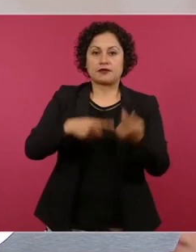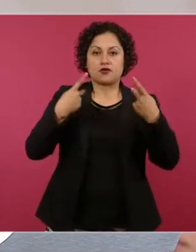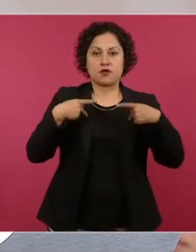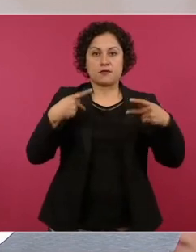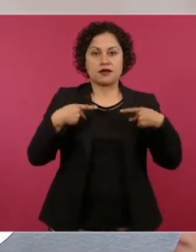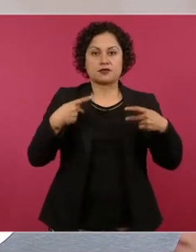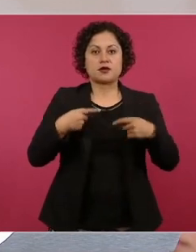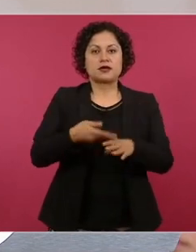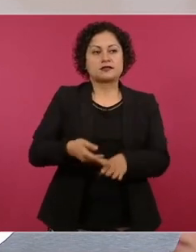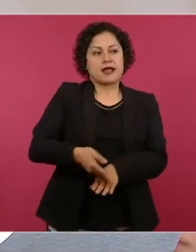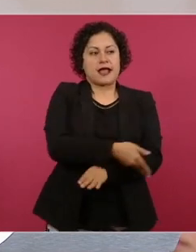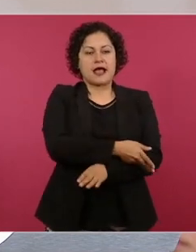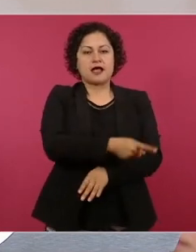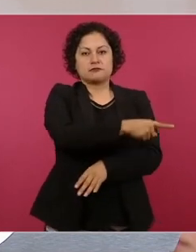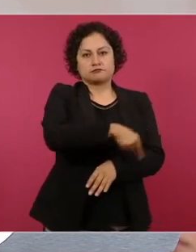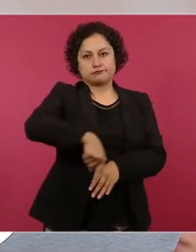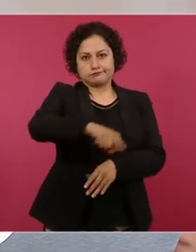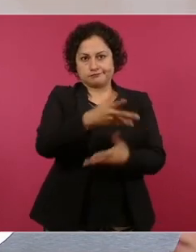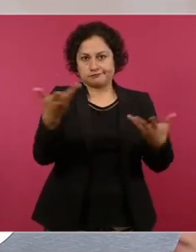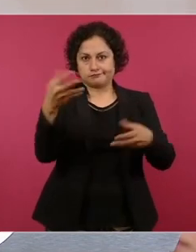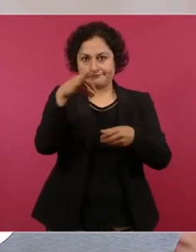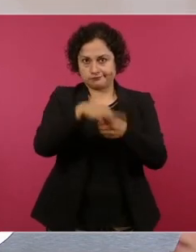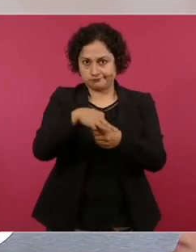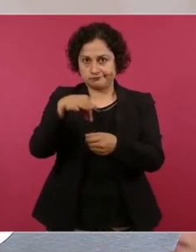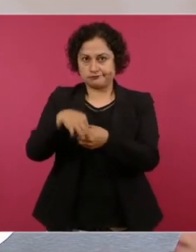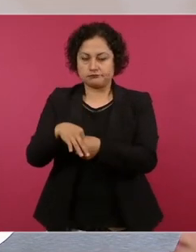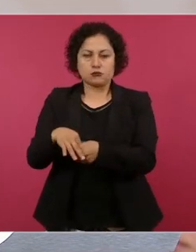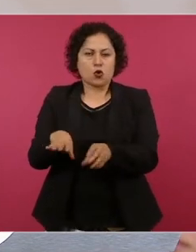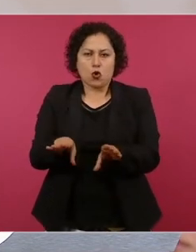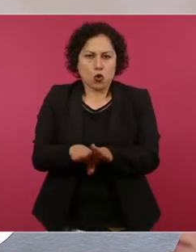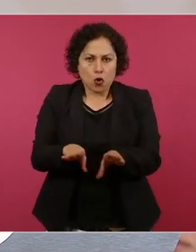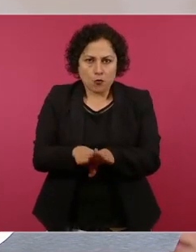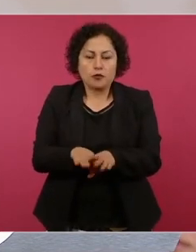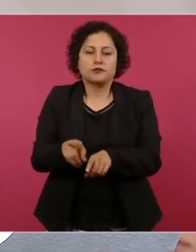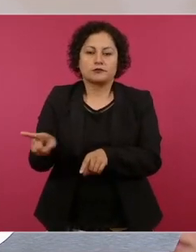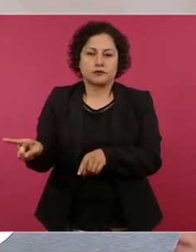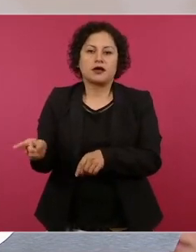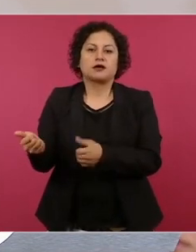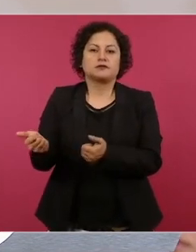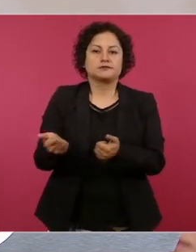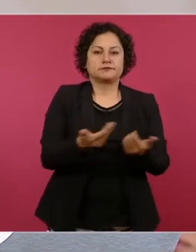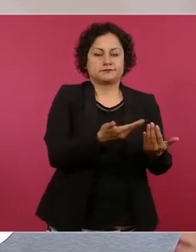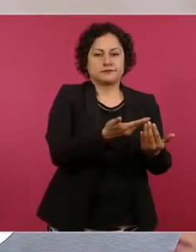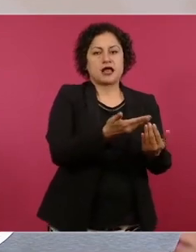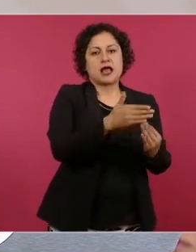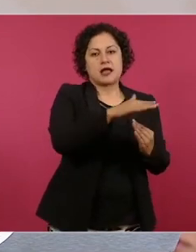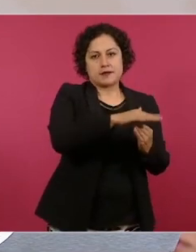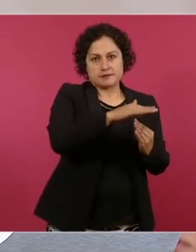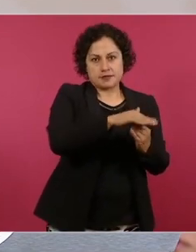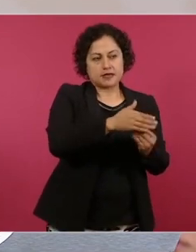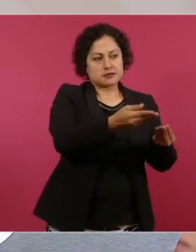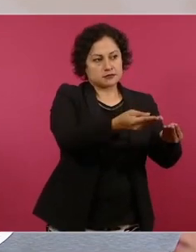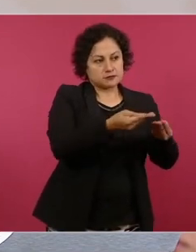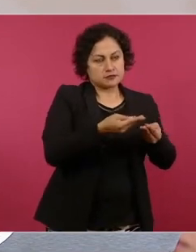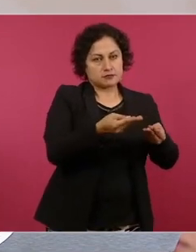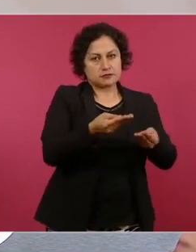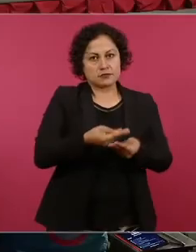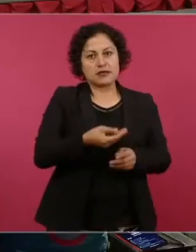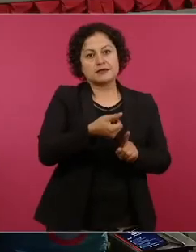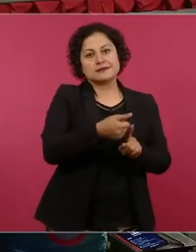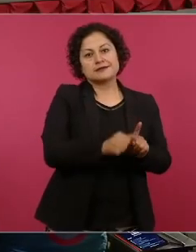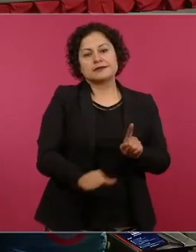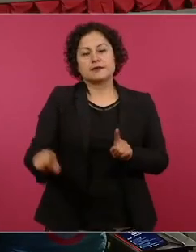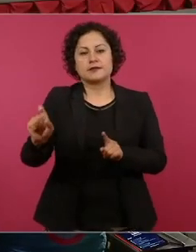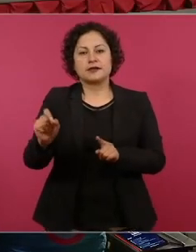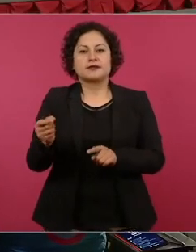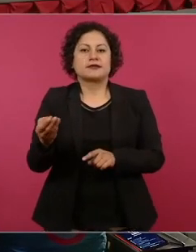Para ello, se instalarán mesas receptoras del 6 al 20 de mayo, cumpliendo con todos los